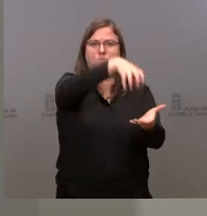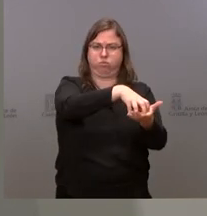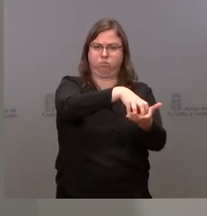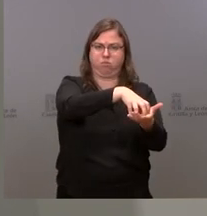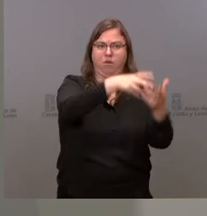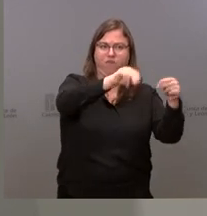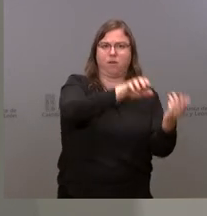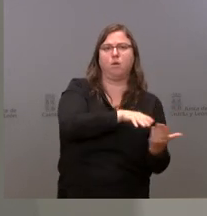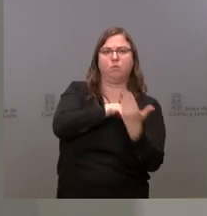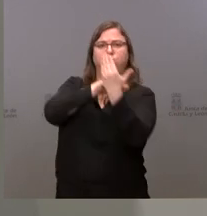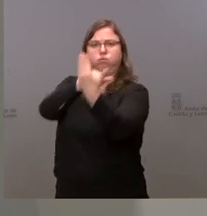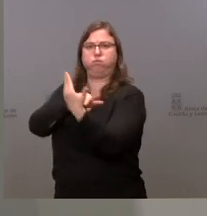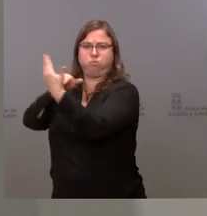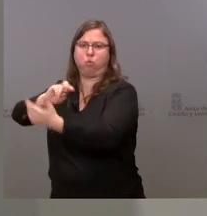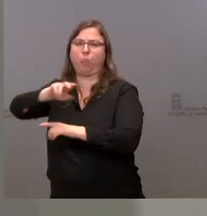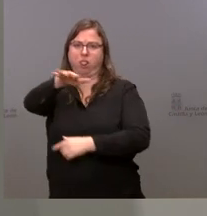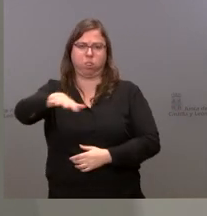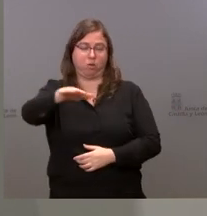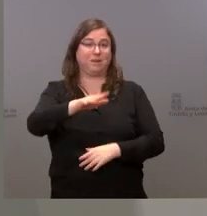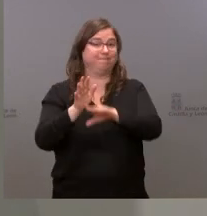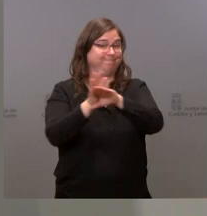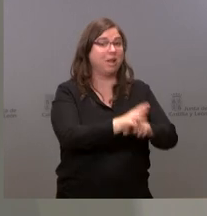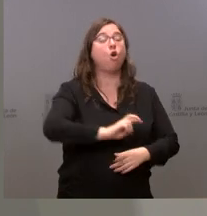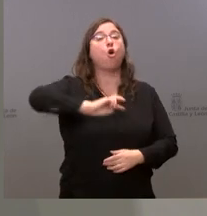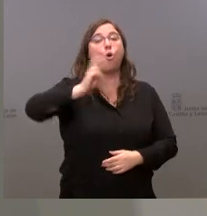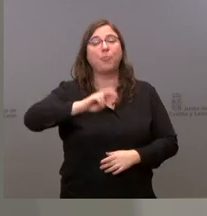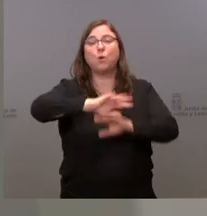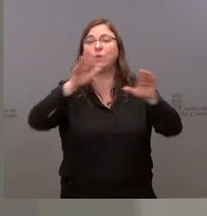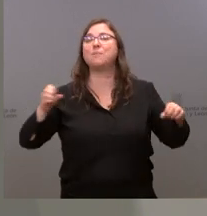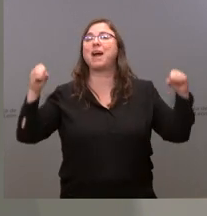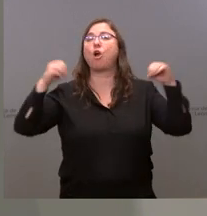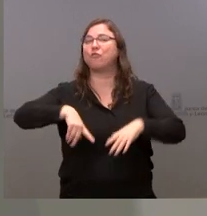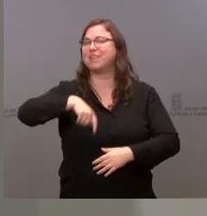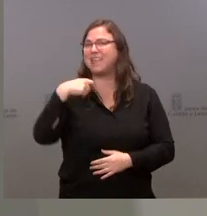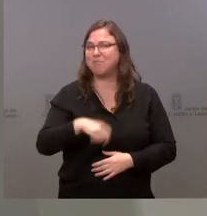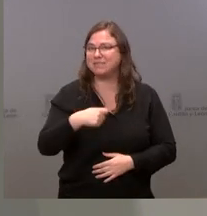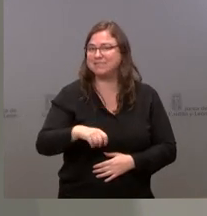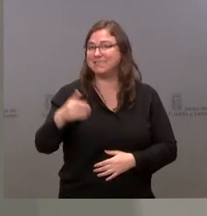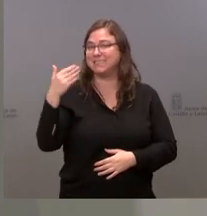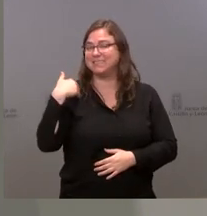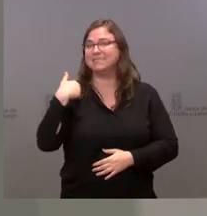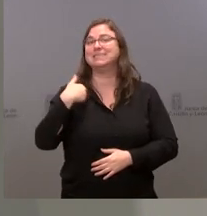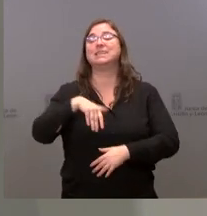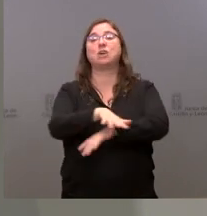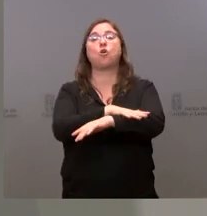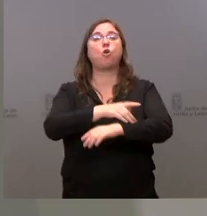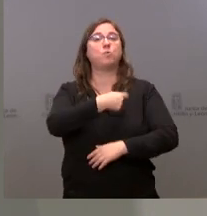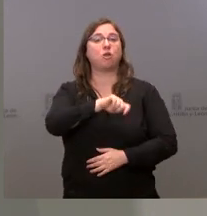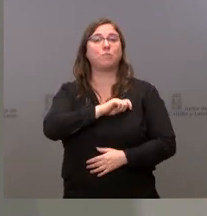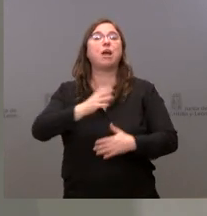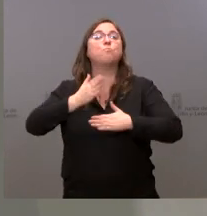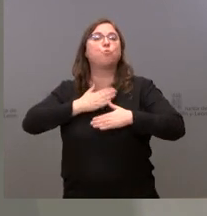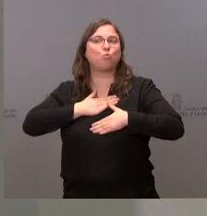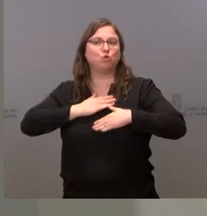es la oferta que en la última conferencia de presidentes el presidente del gobierno de España hizo con medios propios del